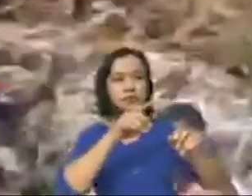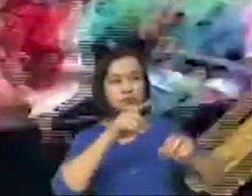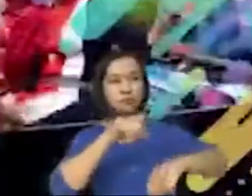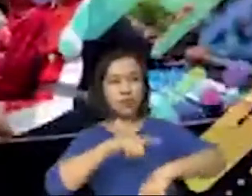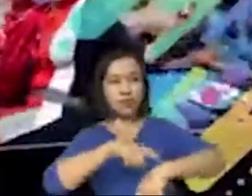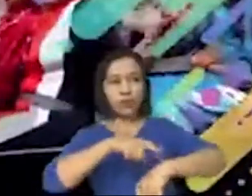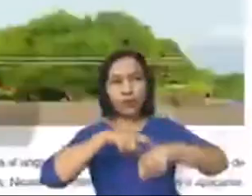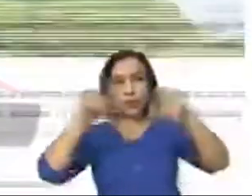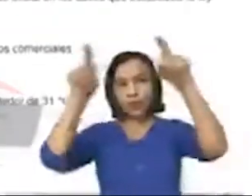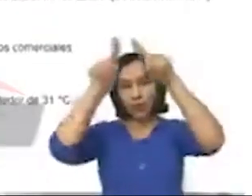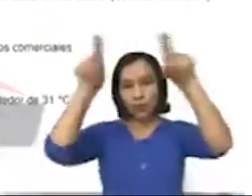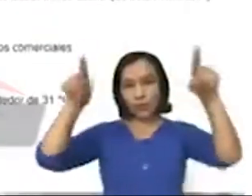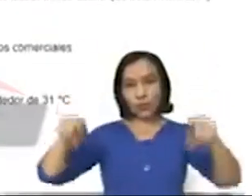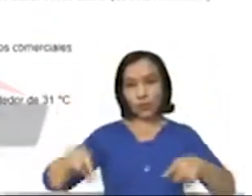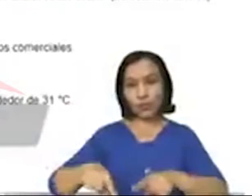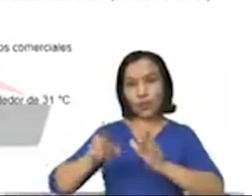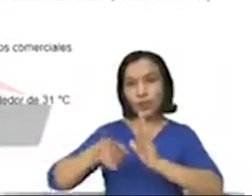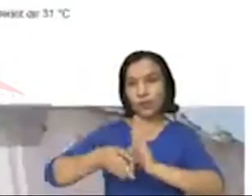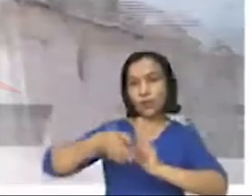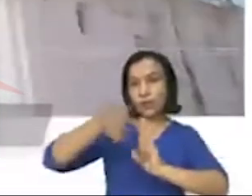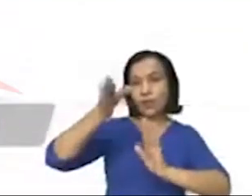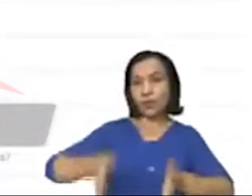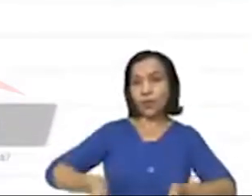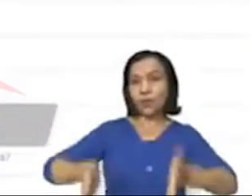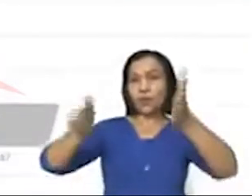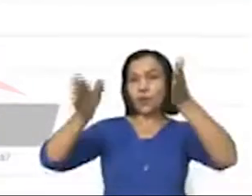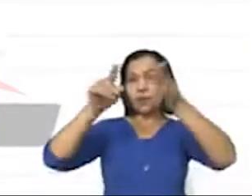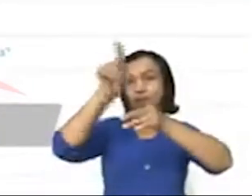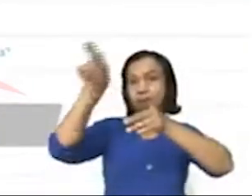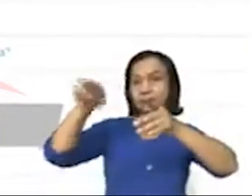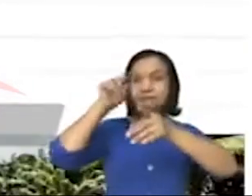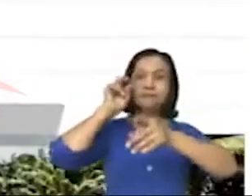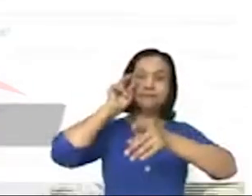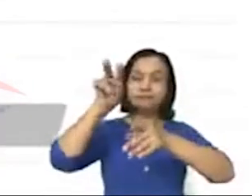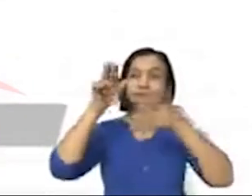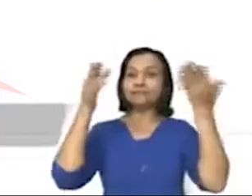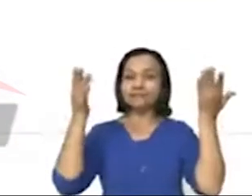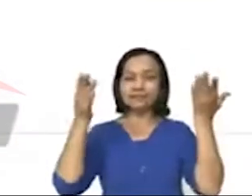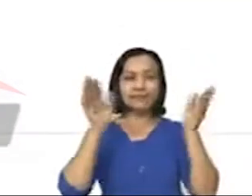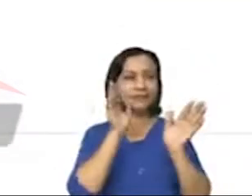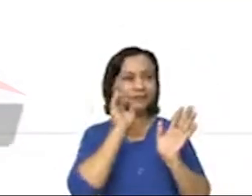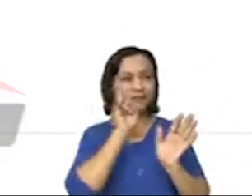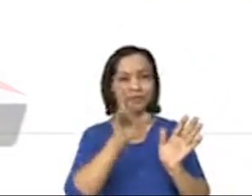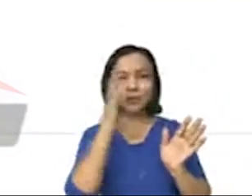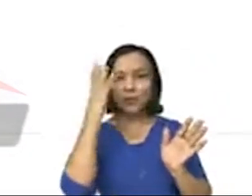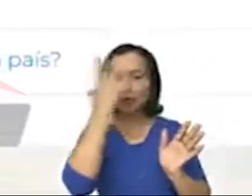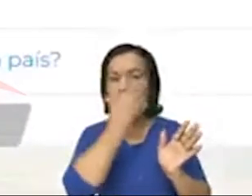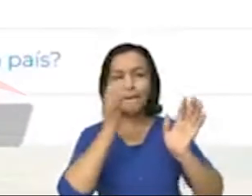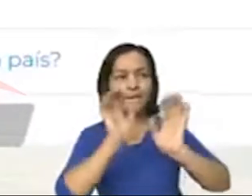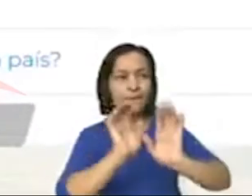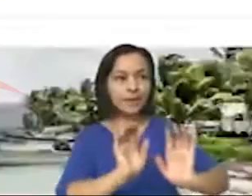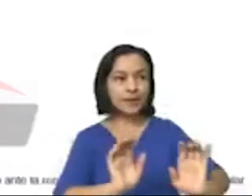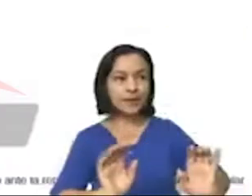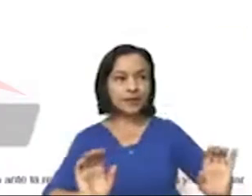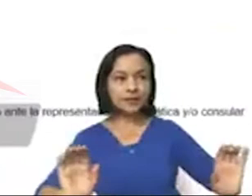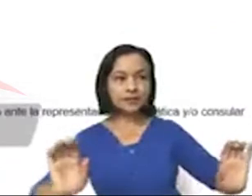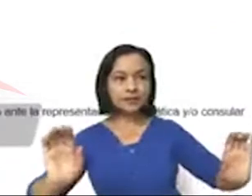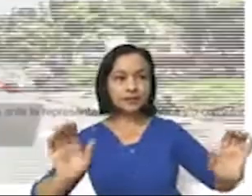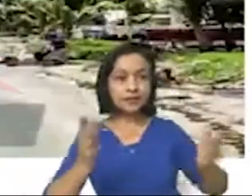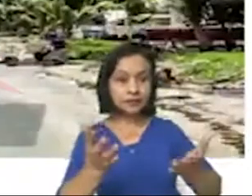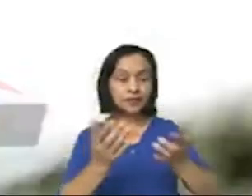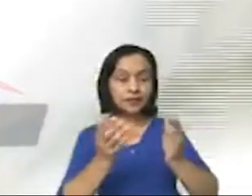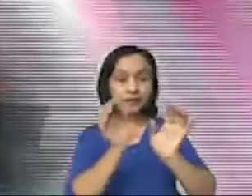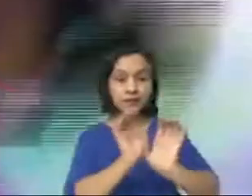son iconos un poquito más llamativos también para que no solamente lo veas tal vez para los niños, gente que busca